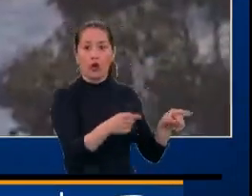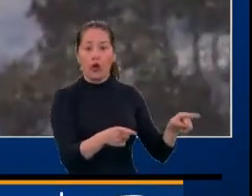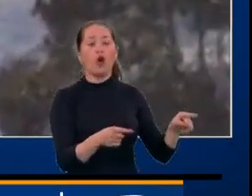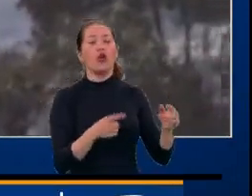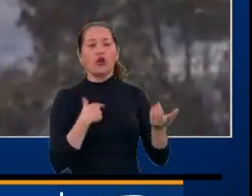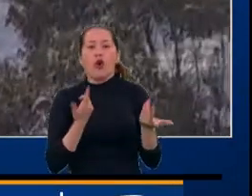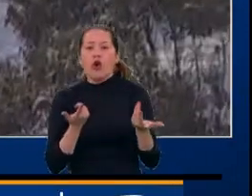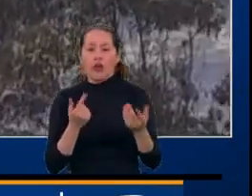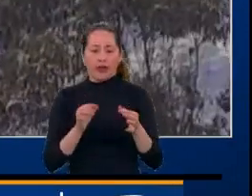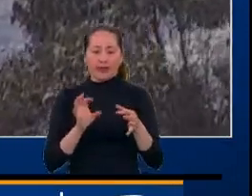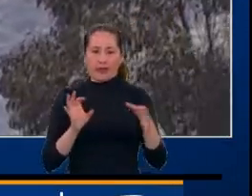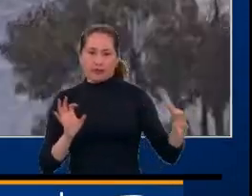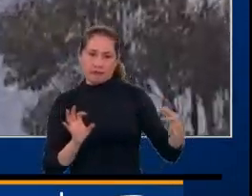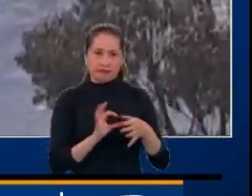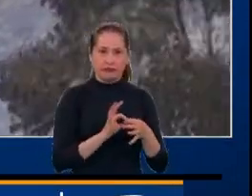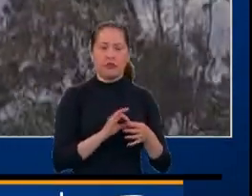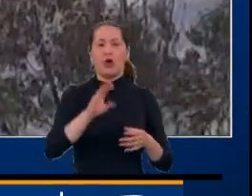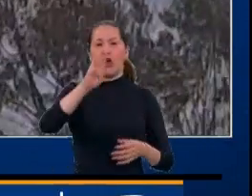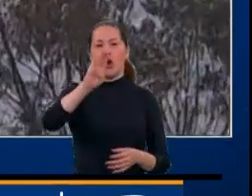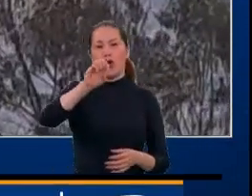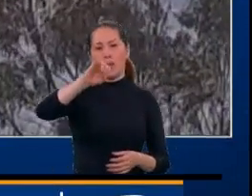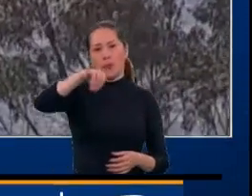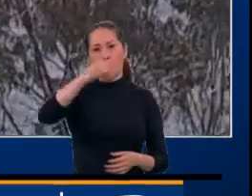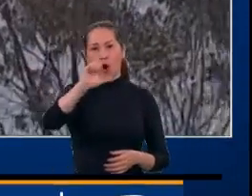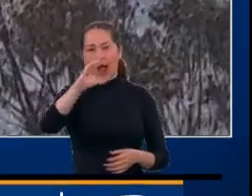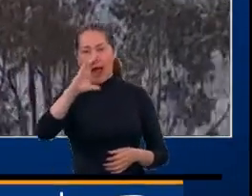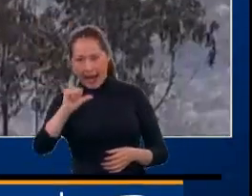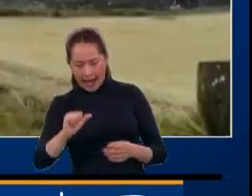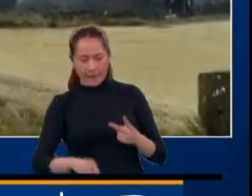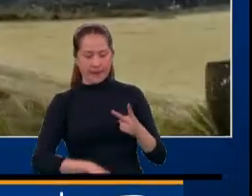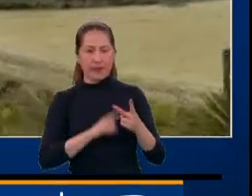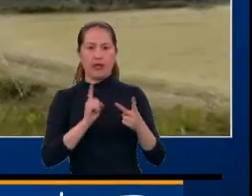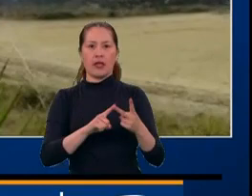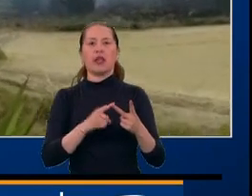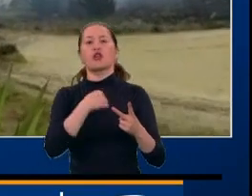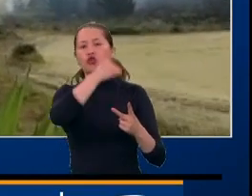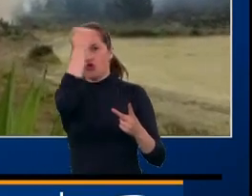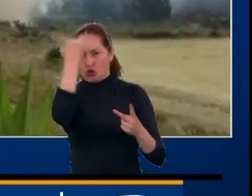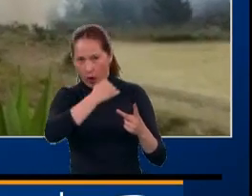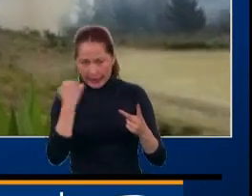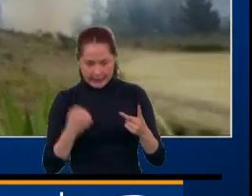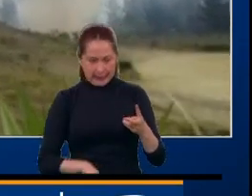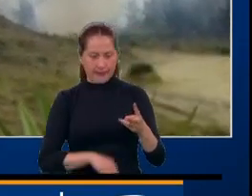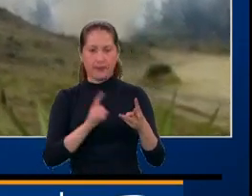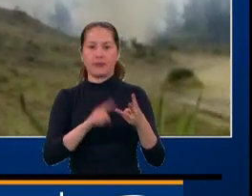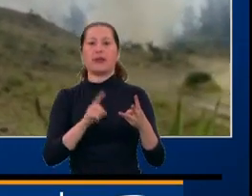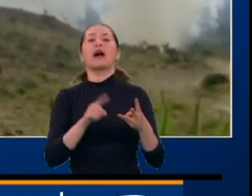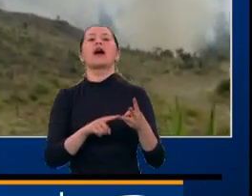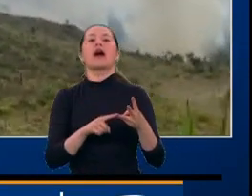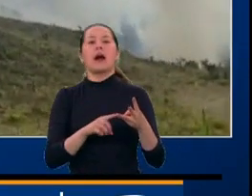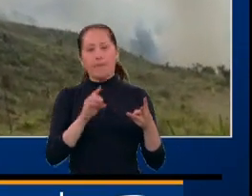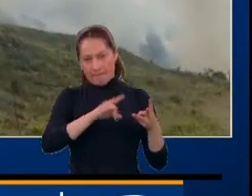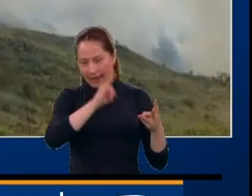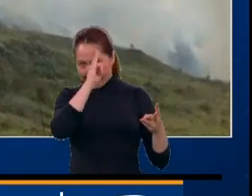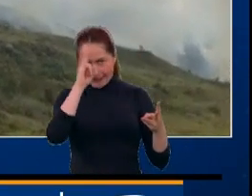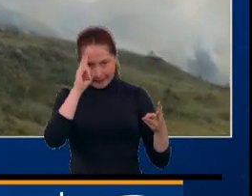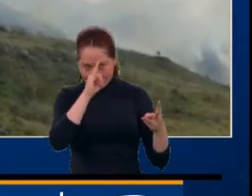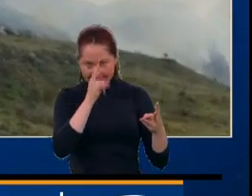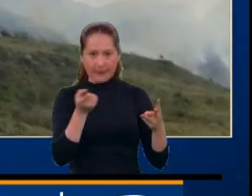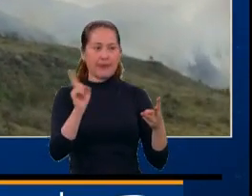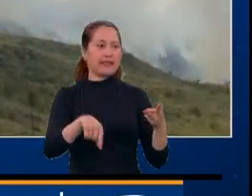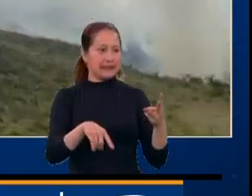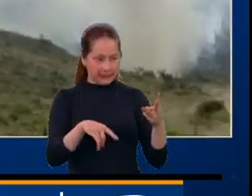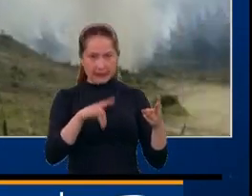municipio de Mosquera con Bojacá, sino que también tiene límites con Soacha y con el municipio de Madrid. Por eso el apoyo ha